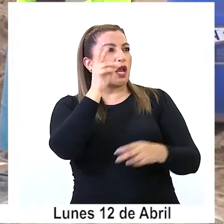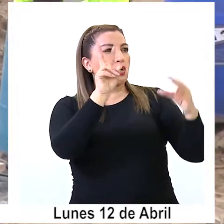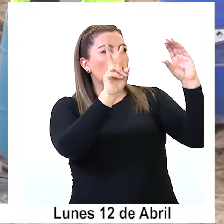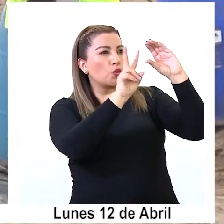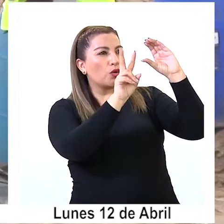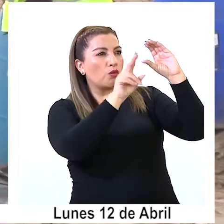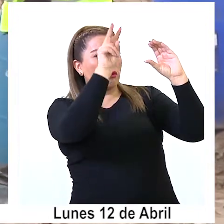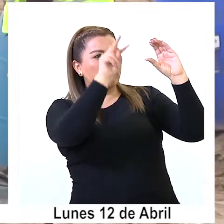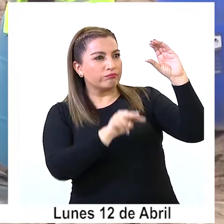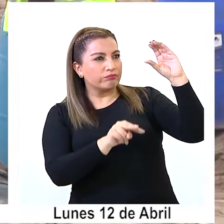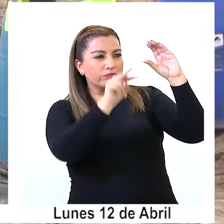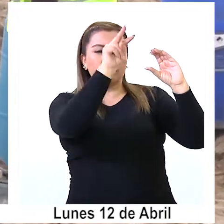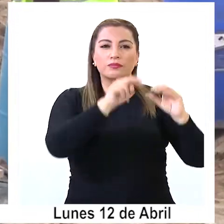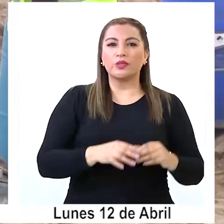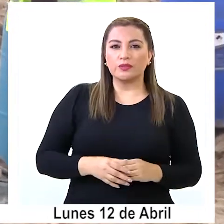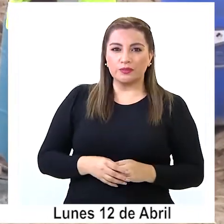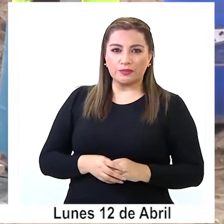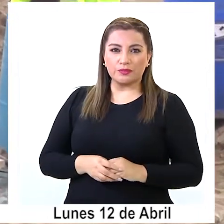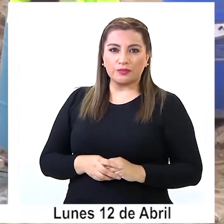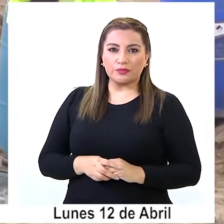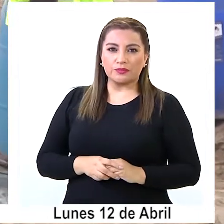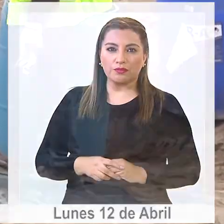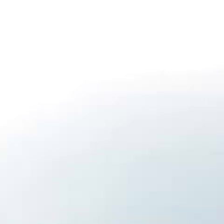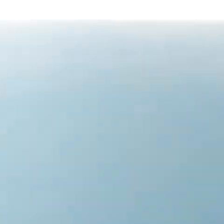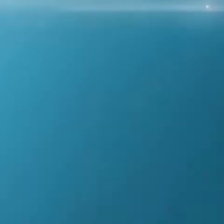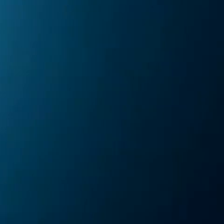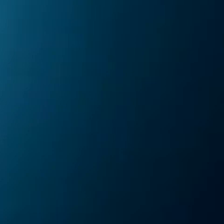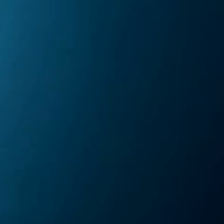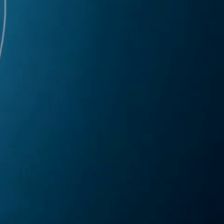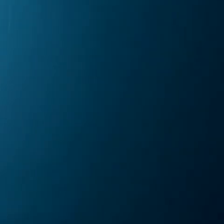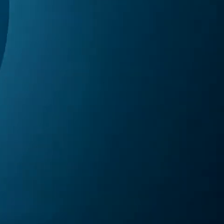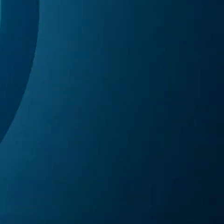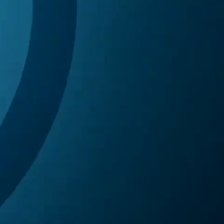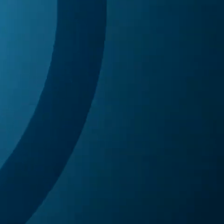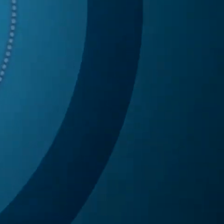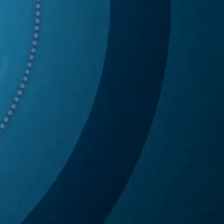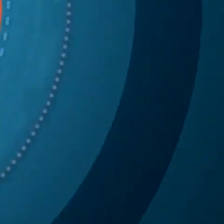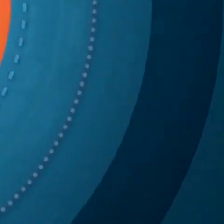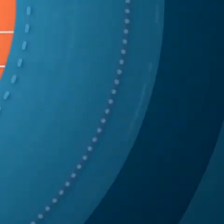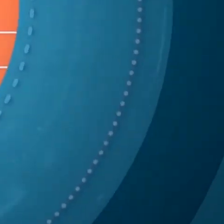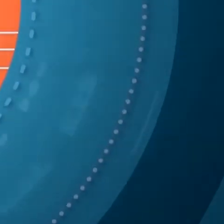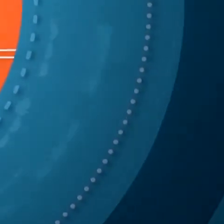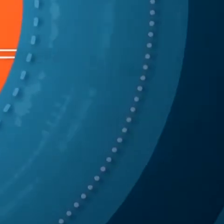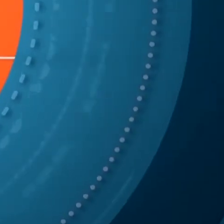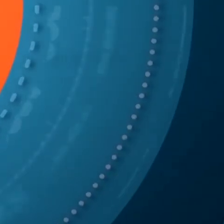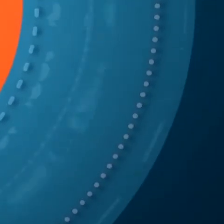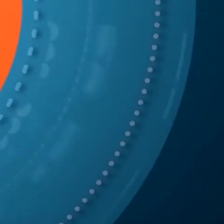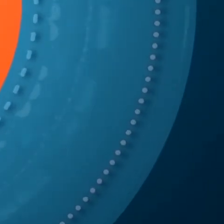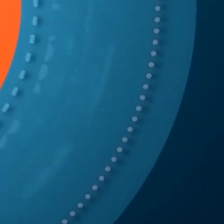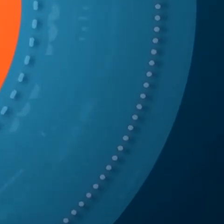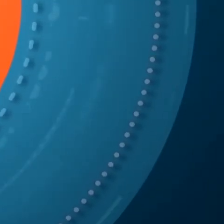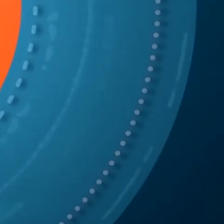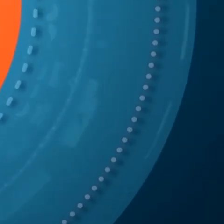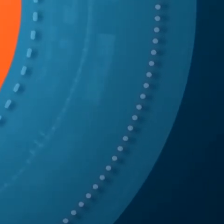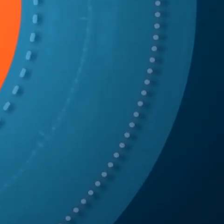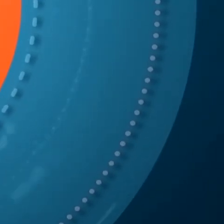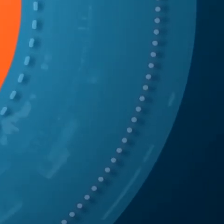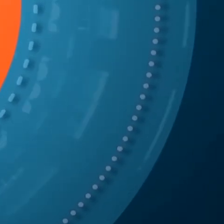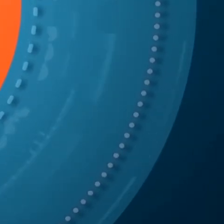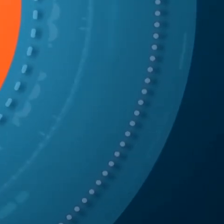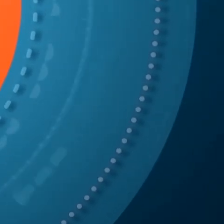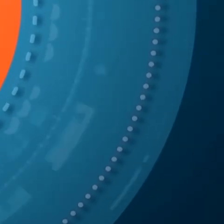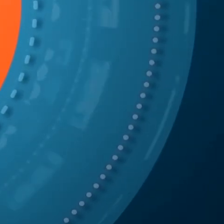.trabajosenobra